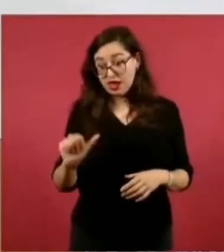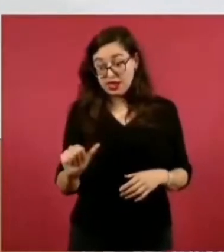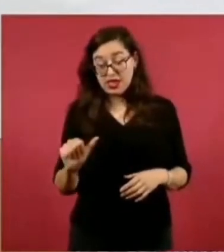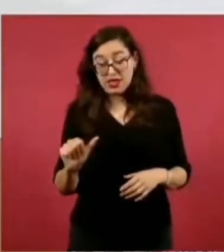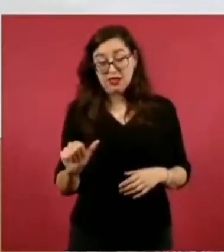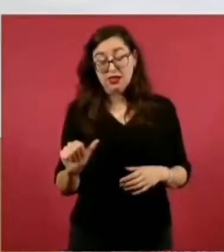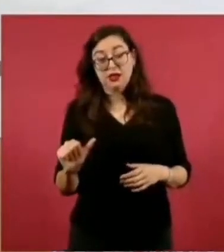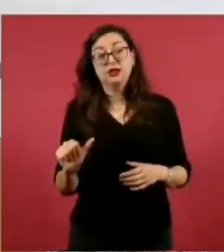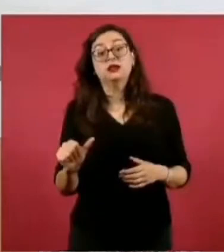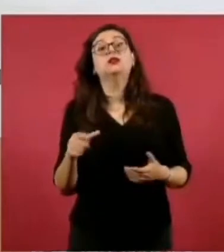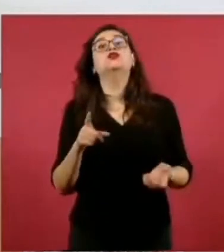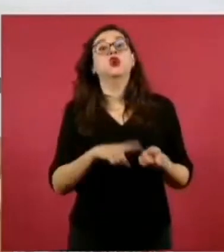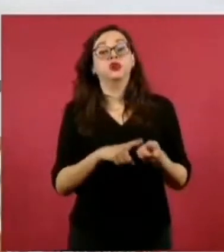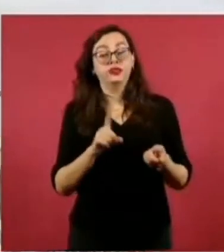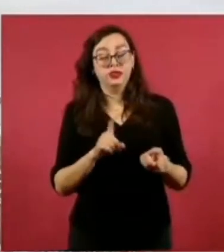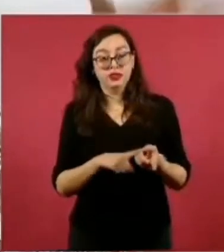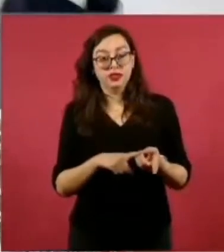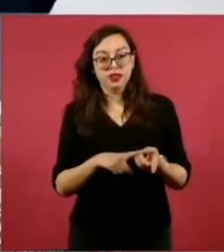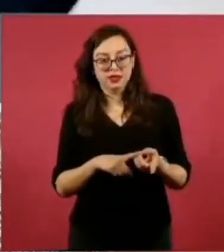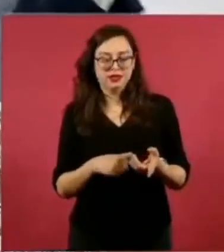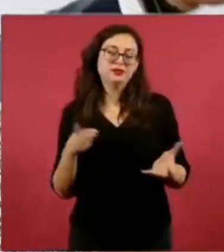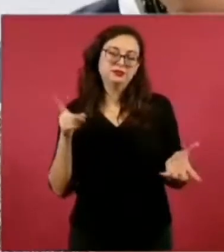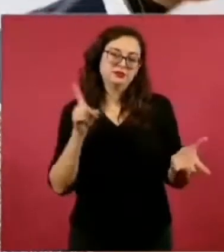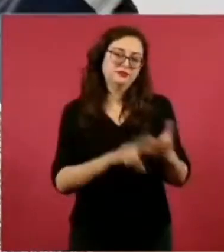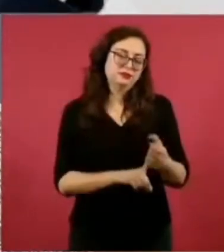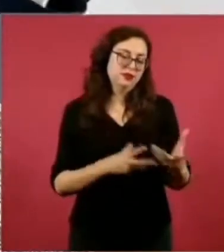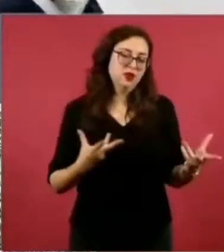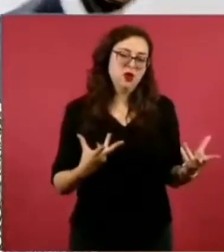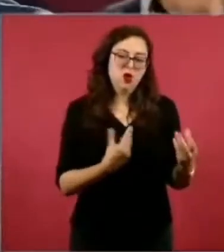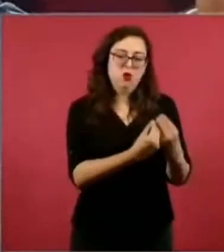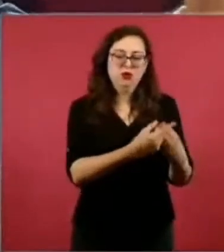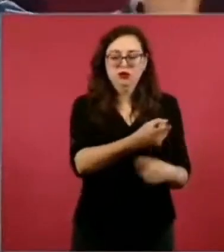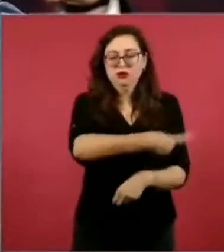del bloque conservador.